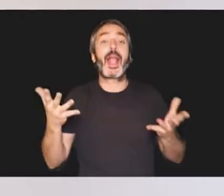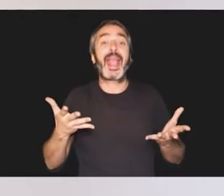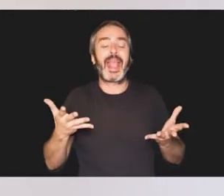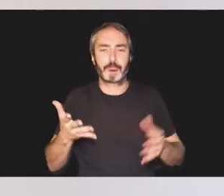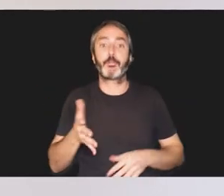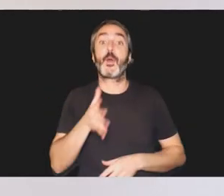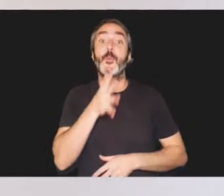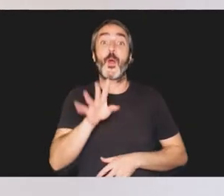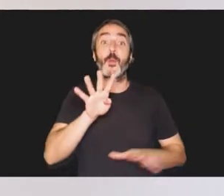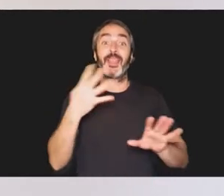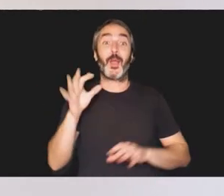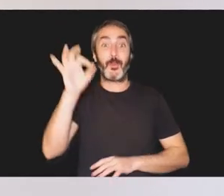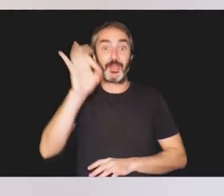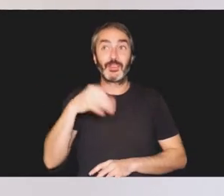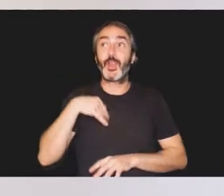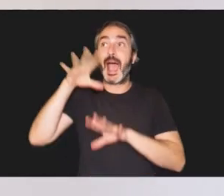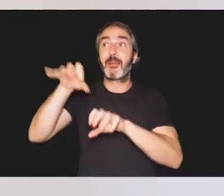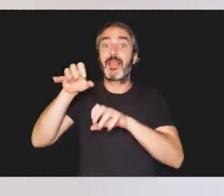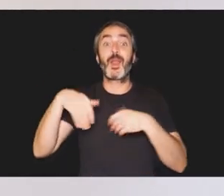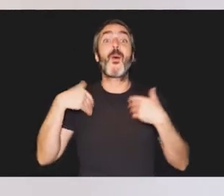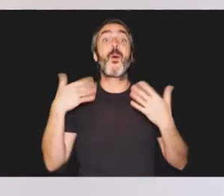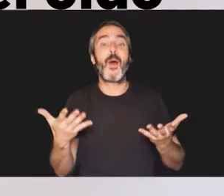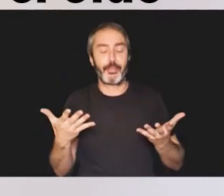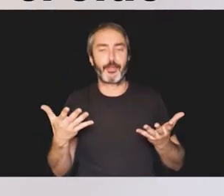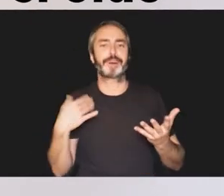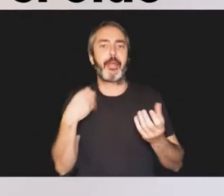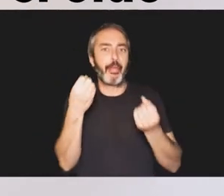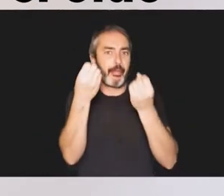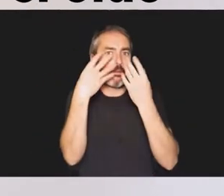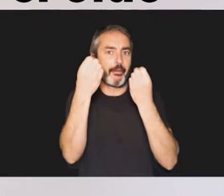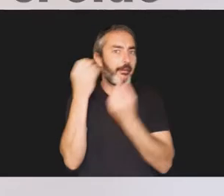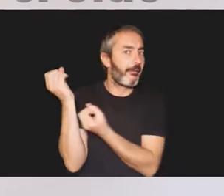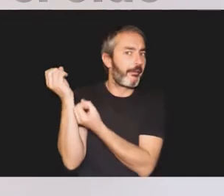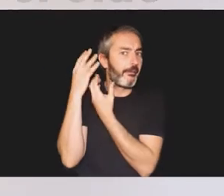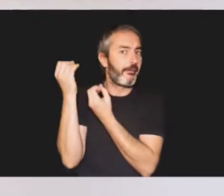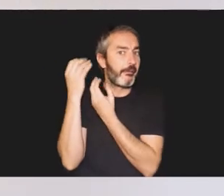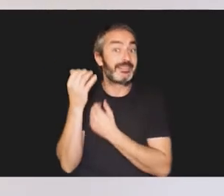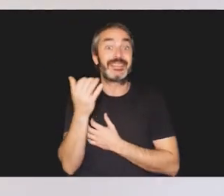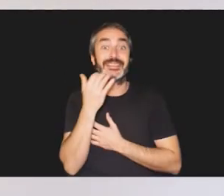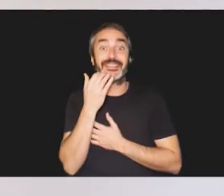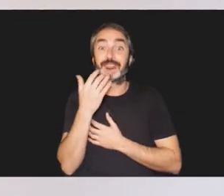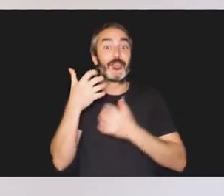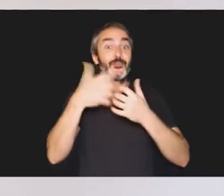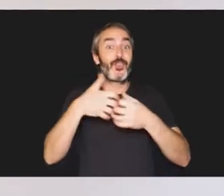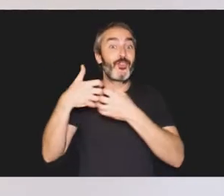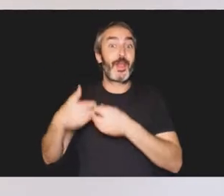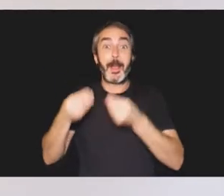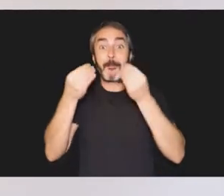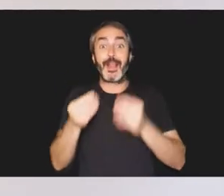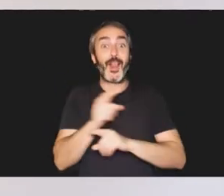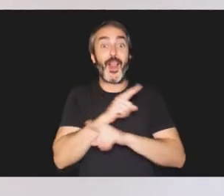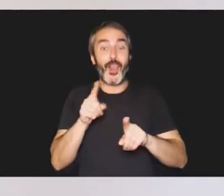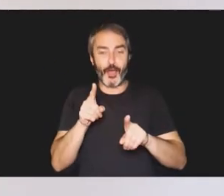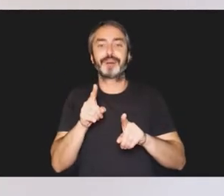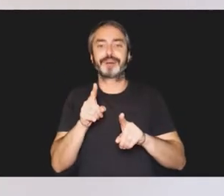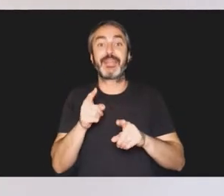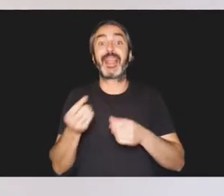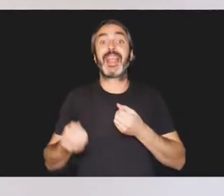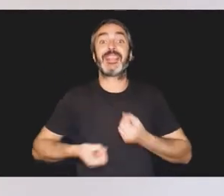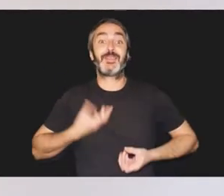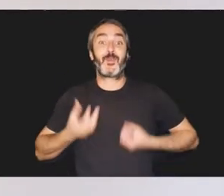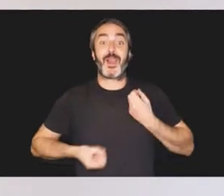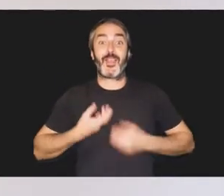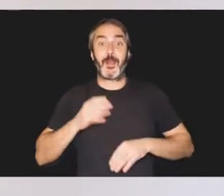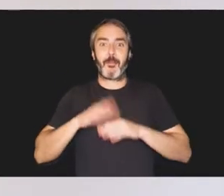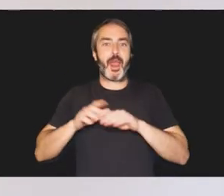es que el 95% de lo que aprendemos nos llega a través de la vista y del oído. Si estos sentidos no funcionan correctamente, la estimulación